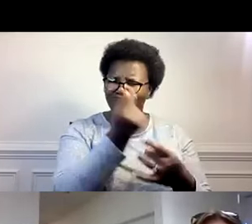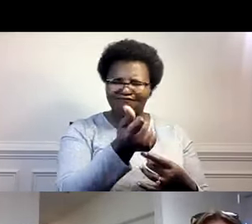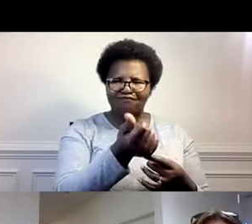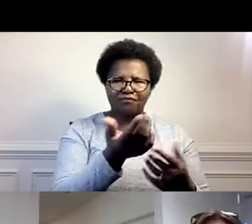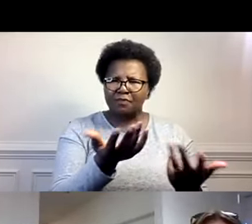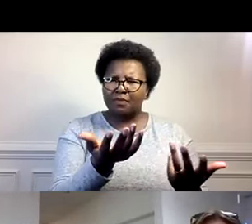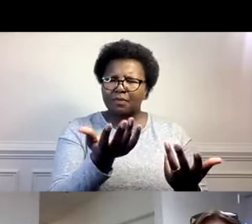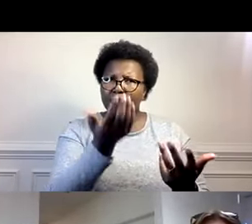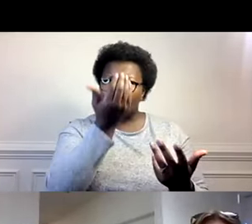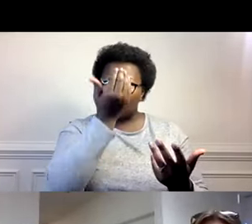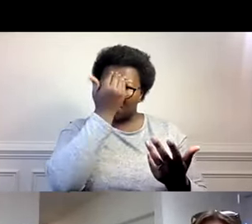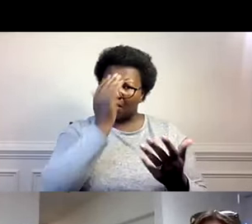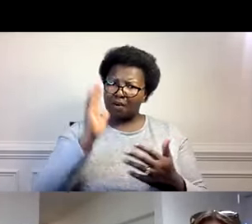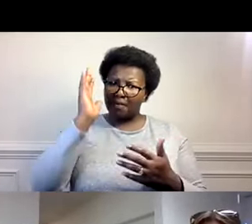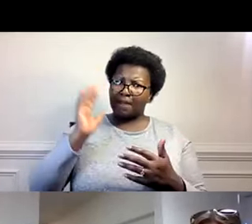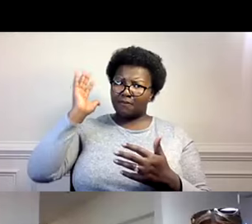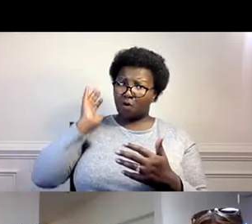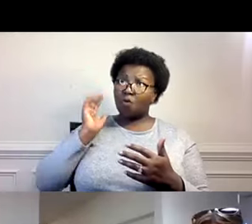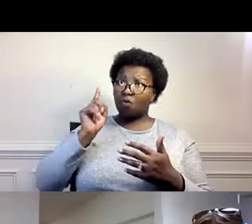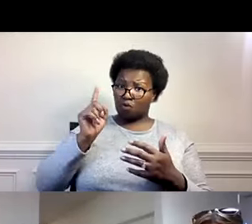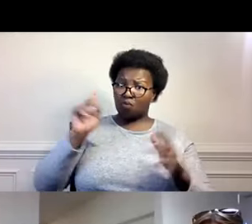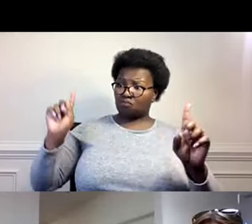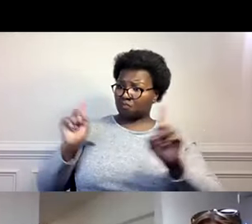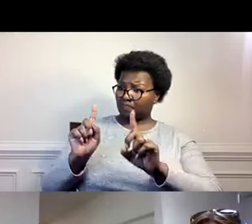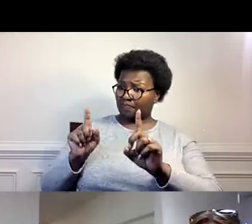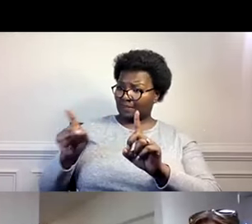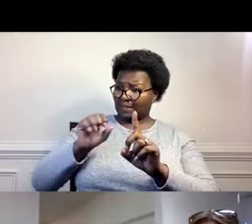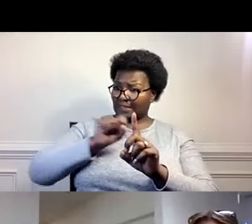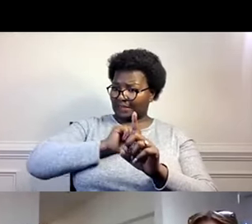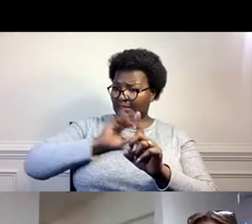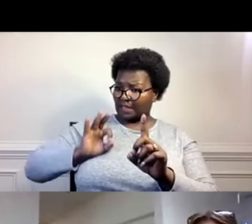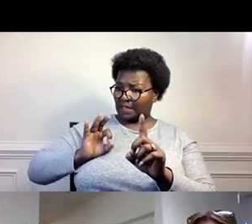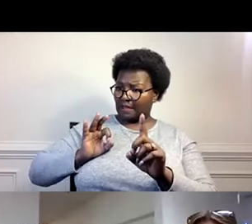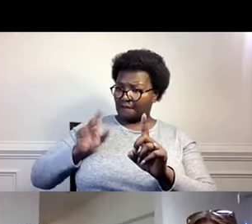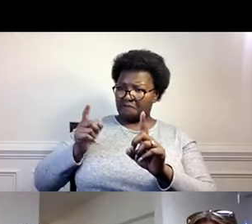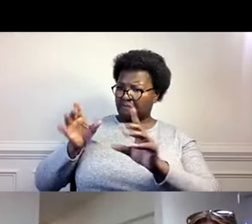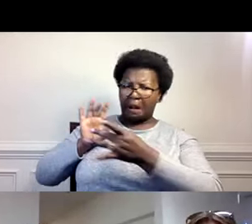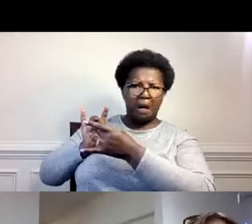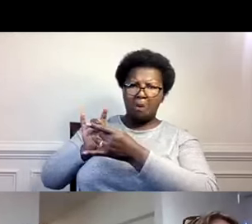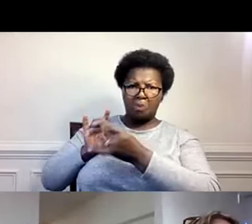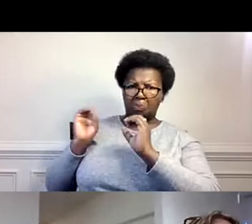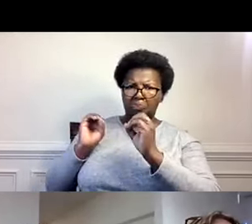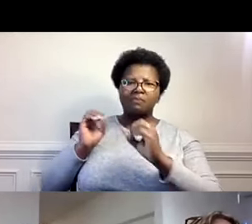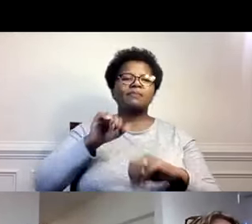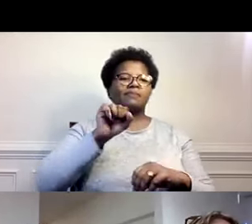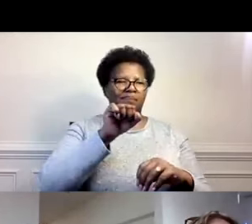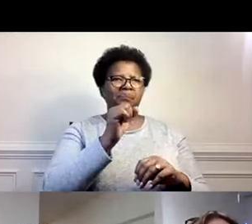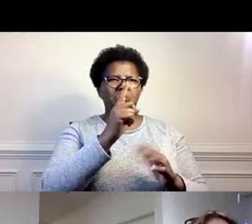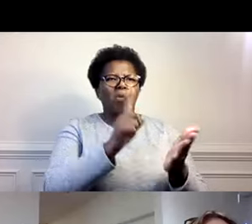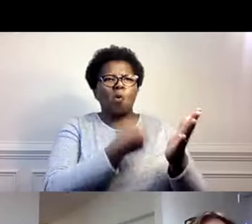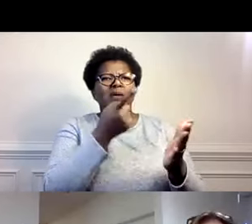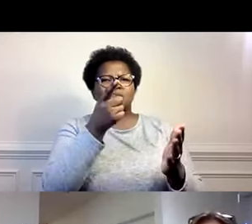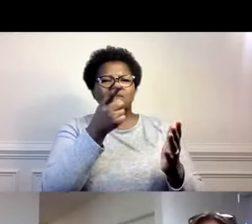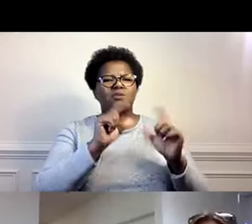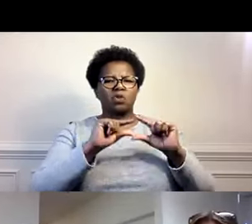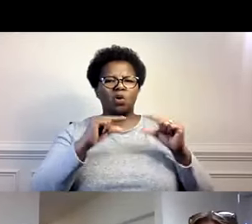Y has estado tú en esta, en esta, en esta organización por mucho tiempo. Entonces, ¿será que alguna vez